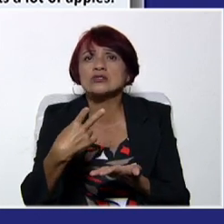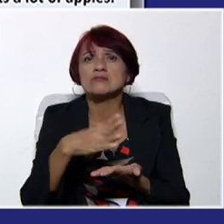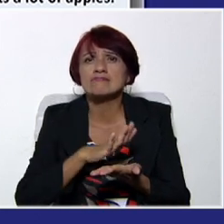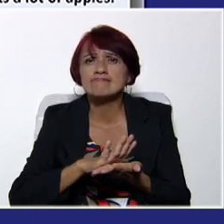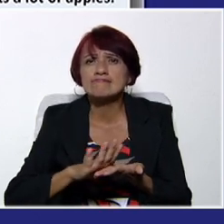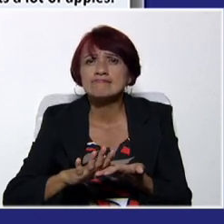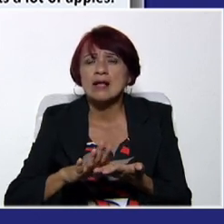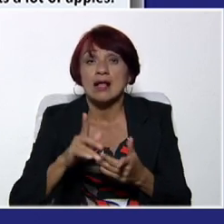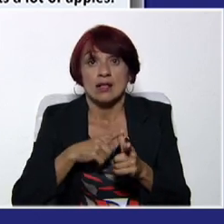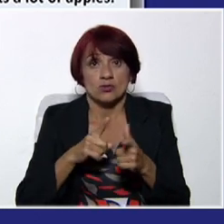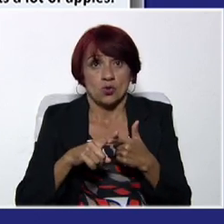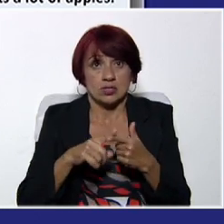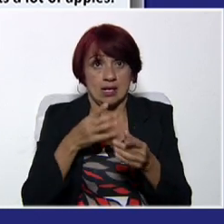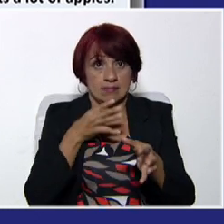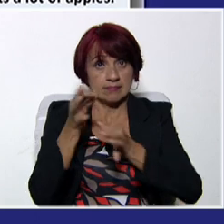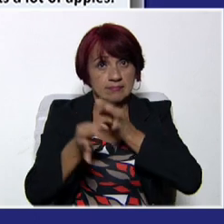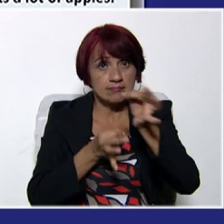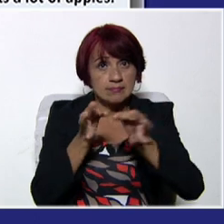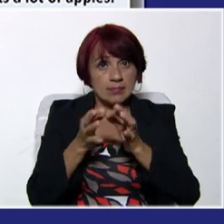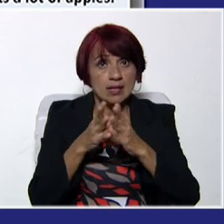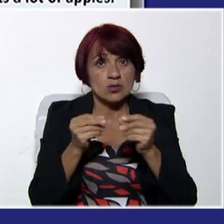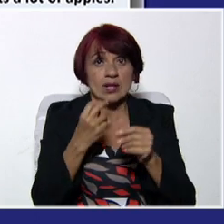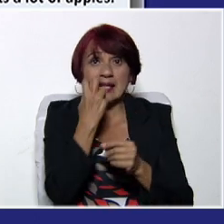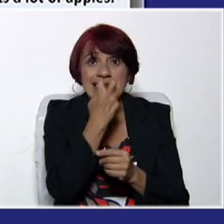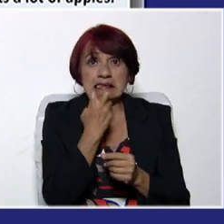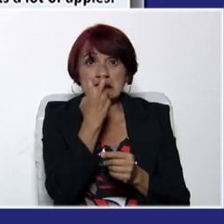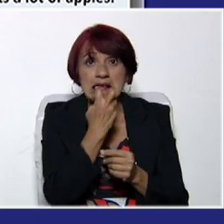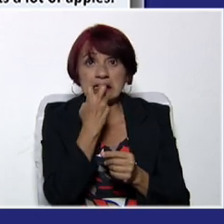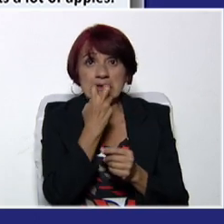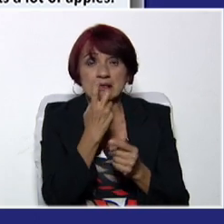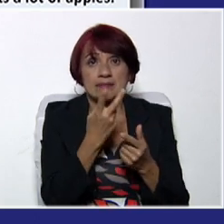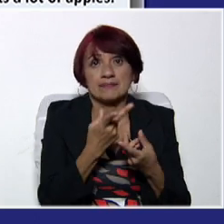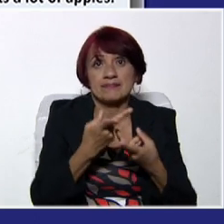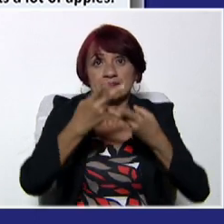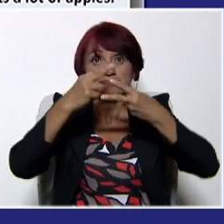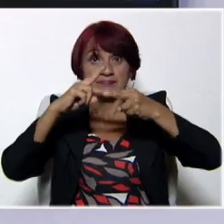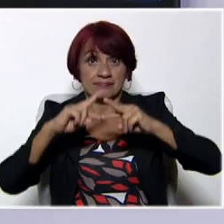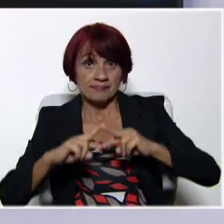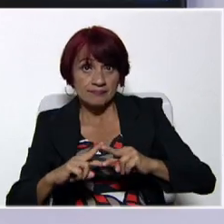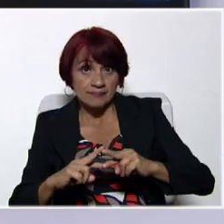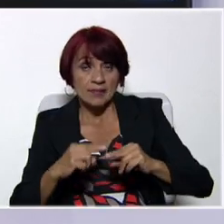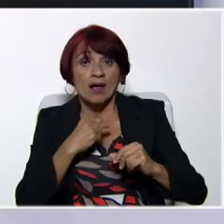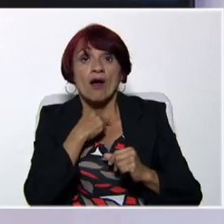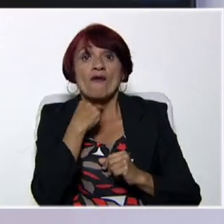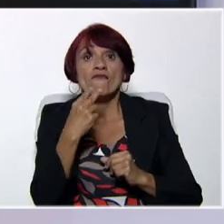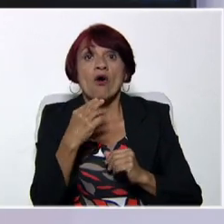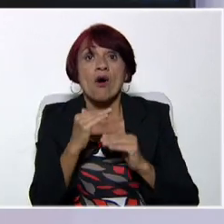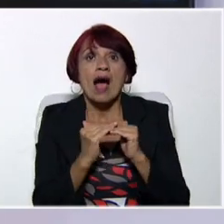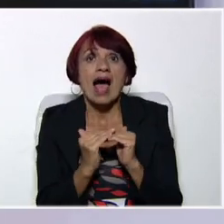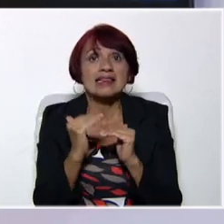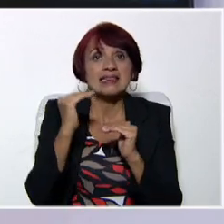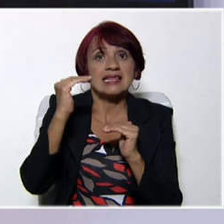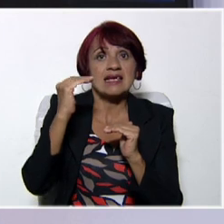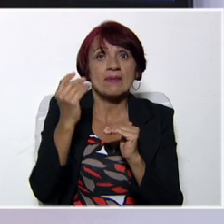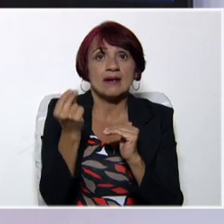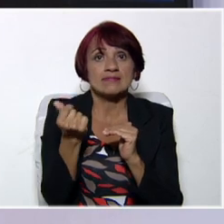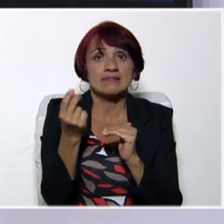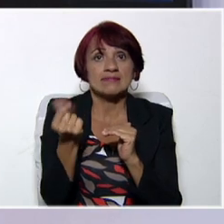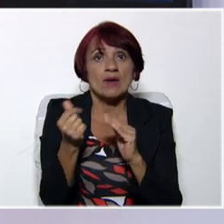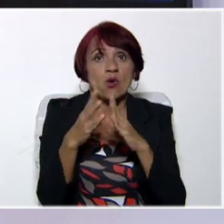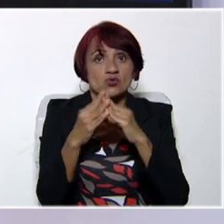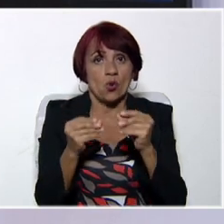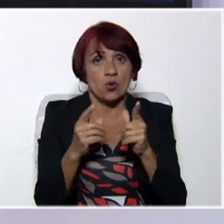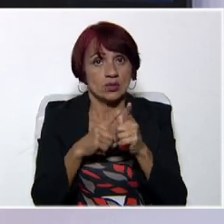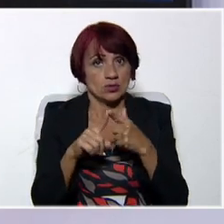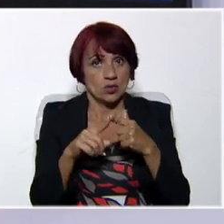tenemos, The letter was mailed by Mary yesterday. En voz activa, sería, Mary is